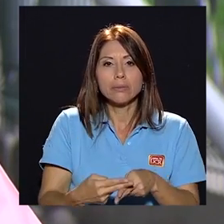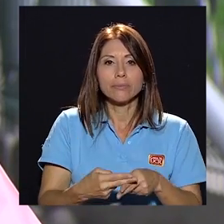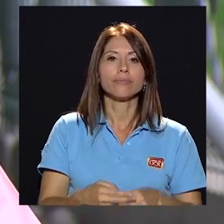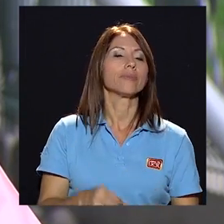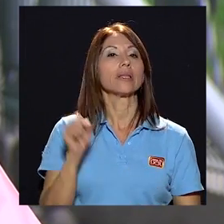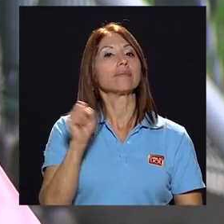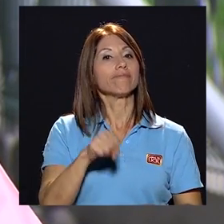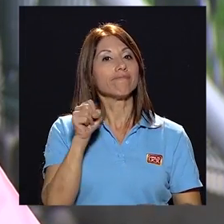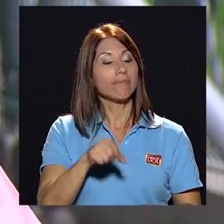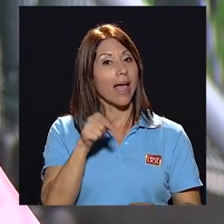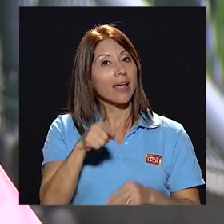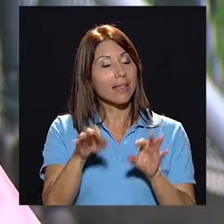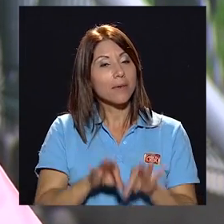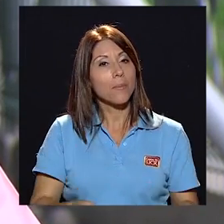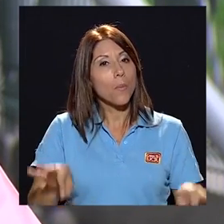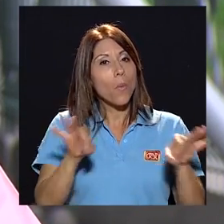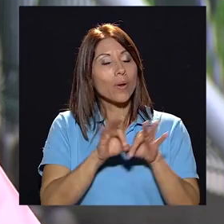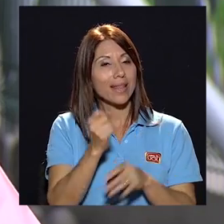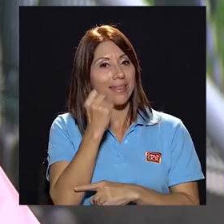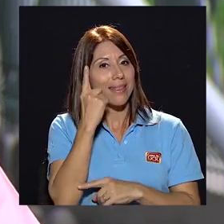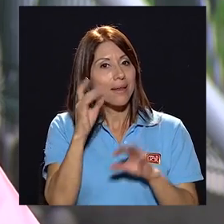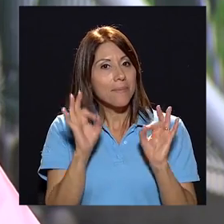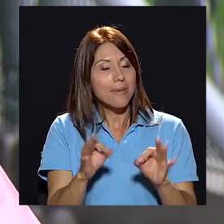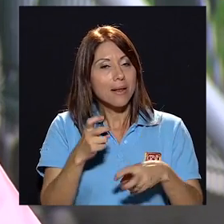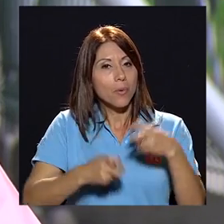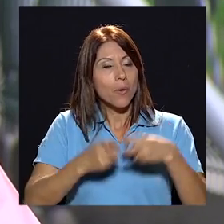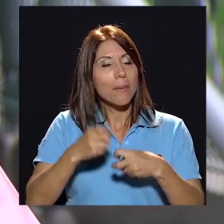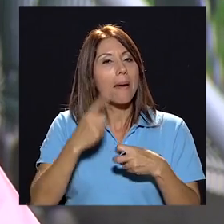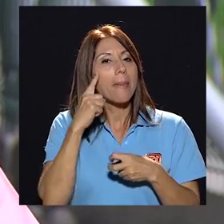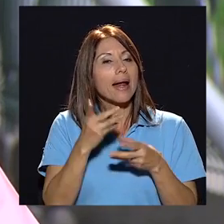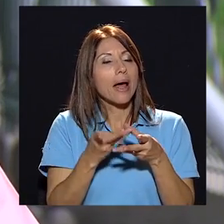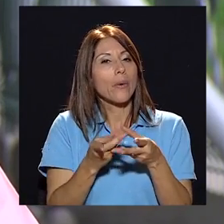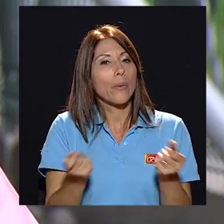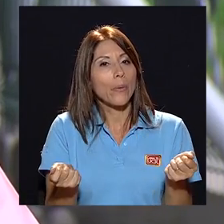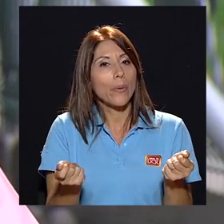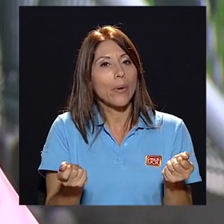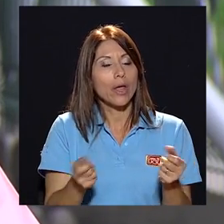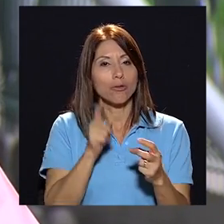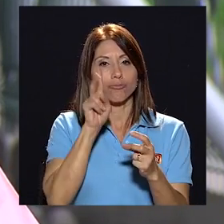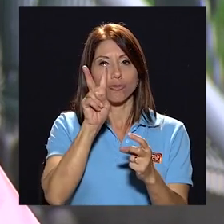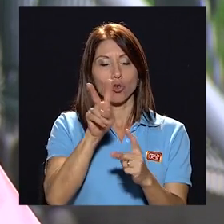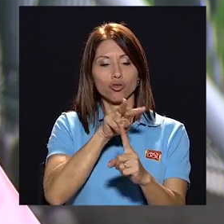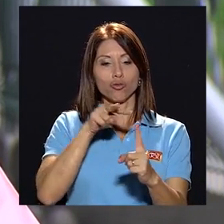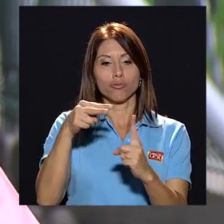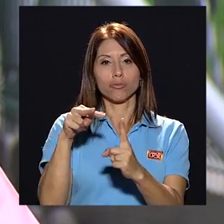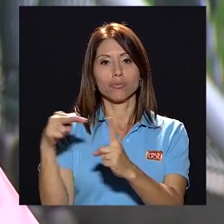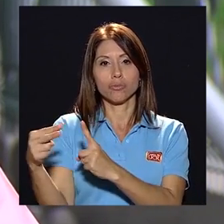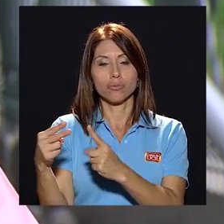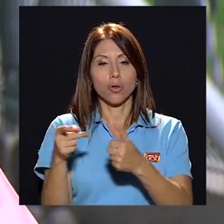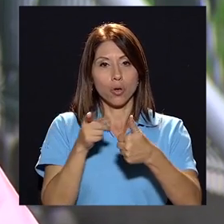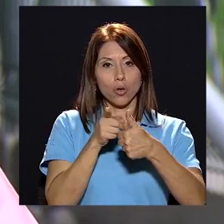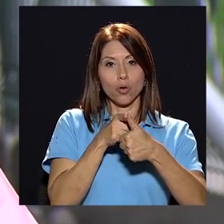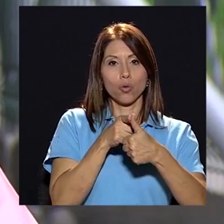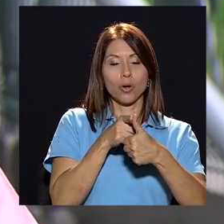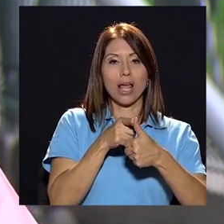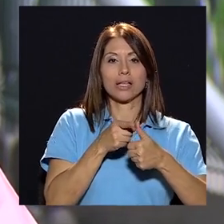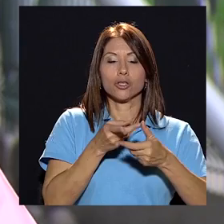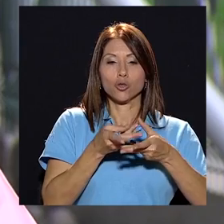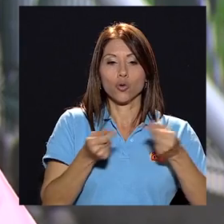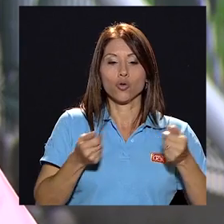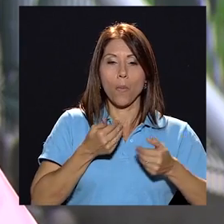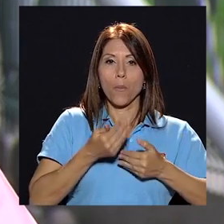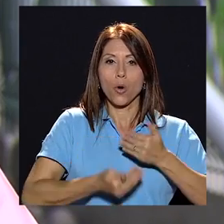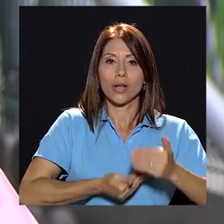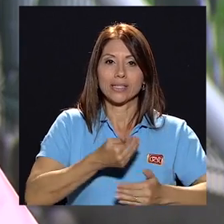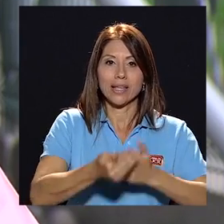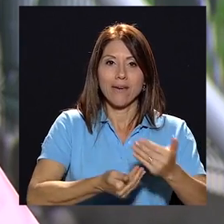lo importante es entender bien el problema para una posible solución. Se puede ver desde dos puntos de vista. Una solución progresiva, es decir,